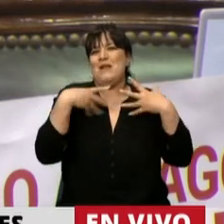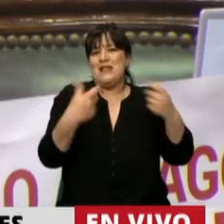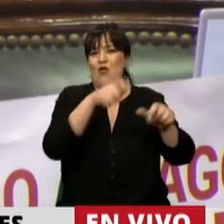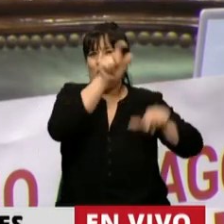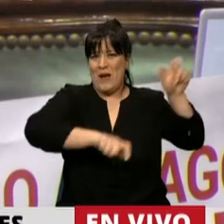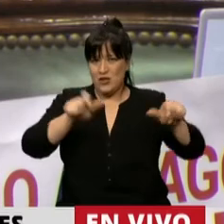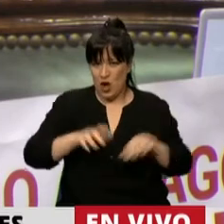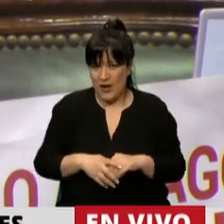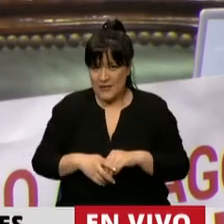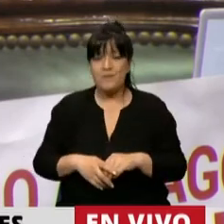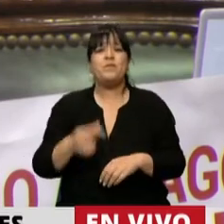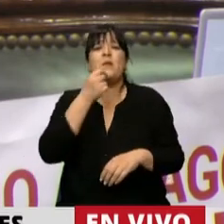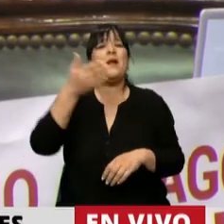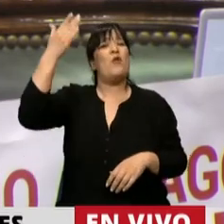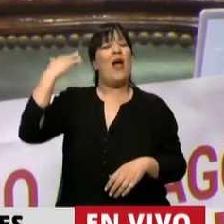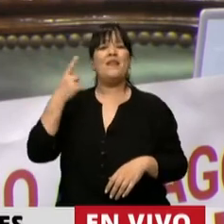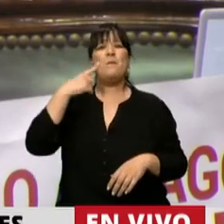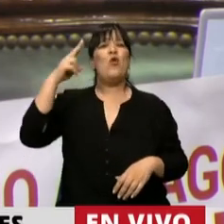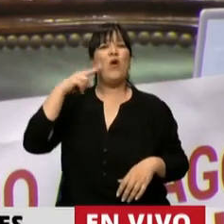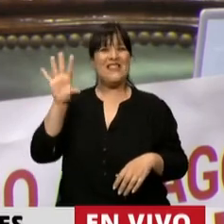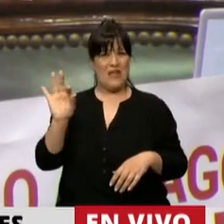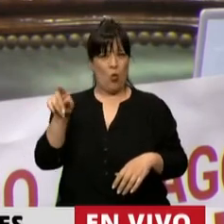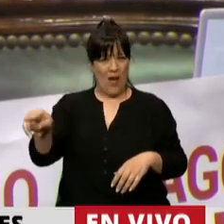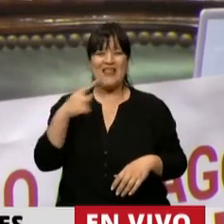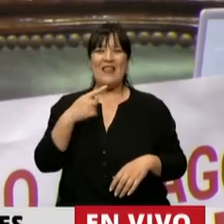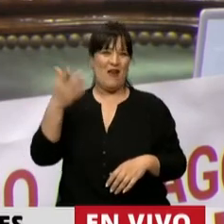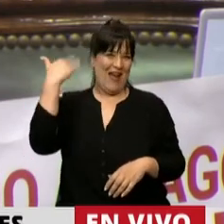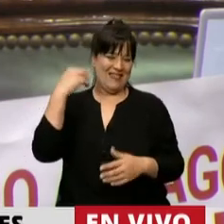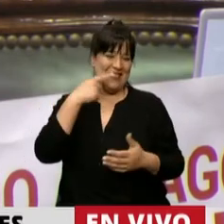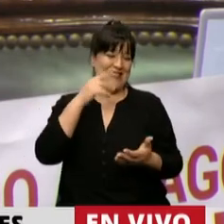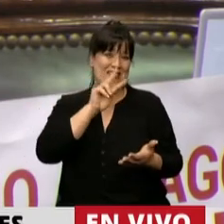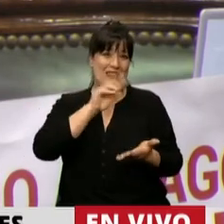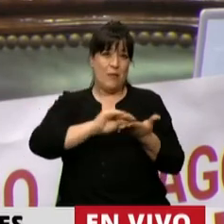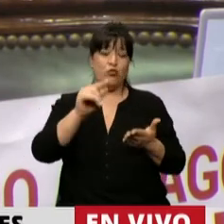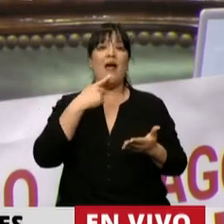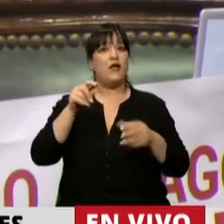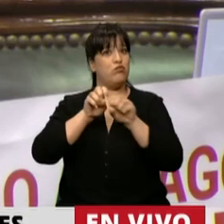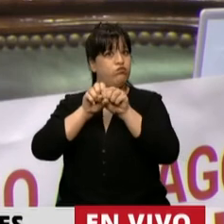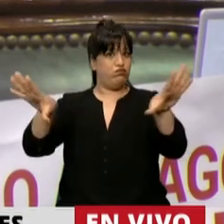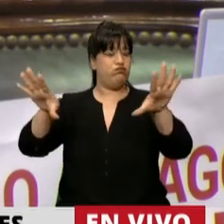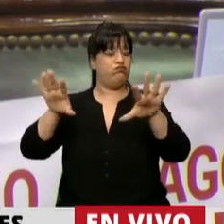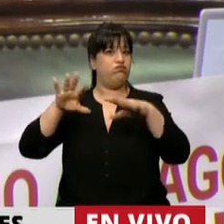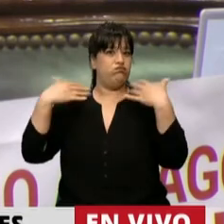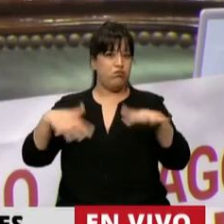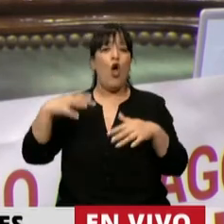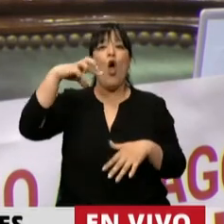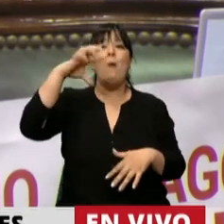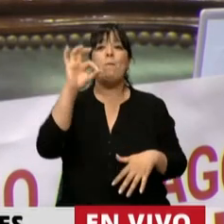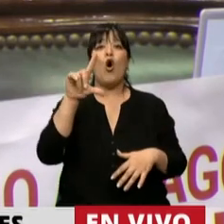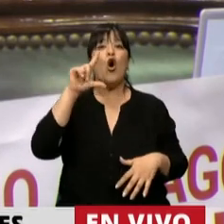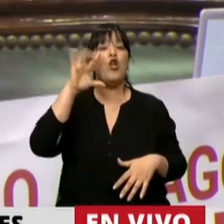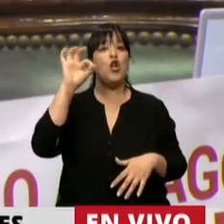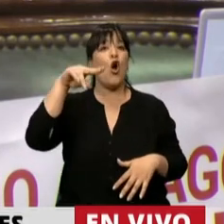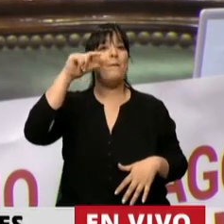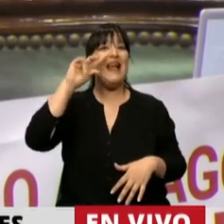En la década del 50, lo nombraba recién la diputada preopinante, hubo una gran pandemia, la de la poliomielitis,